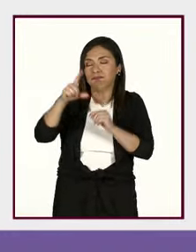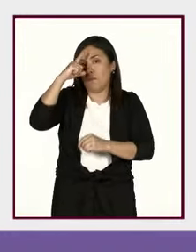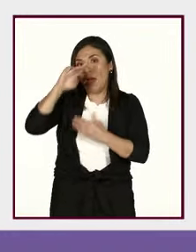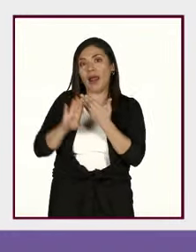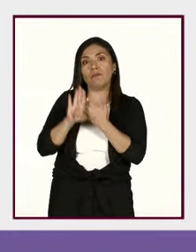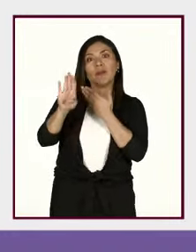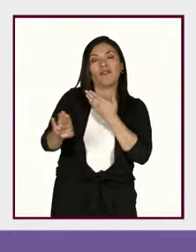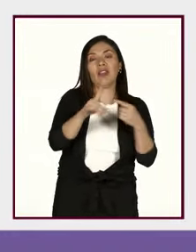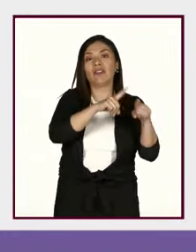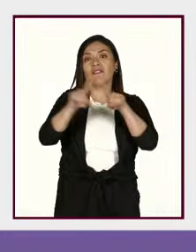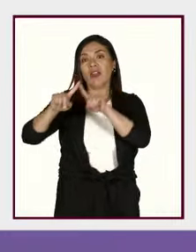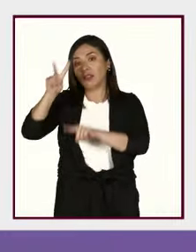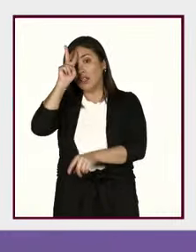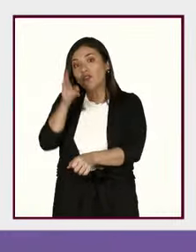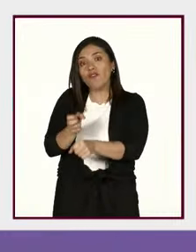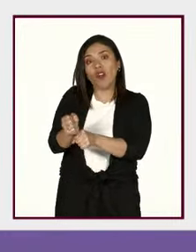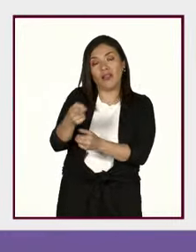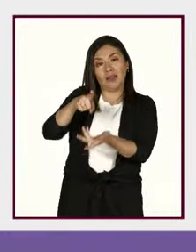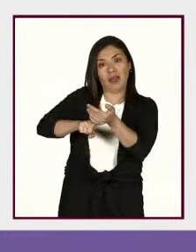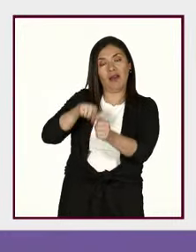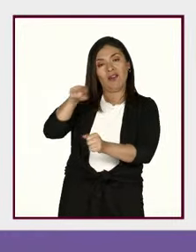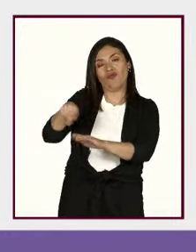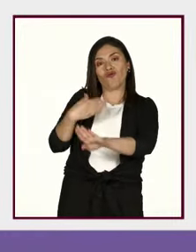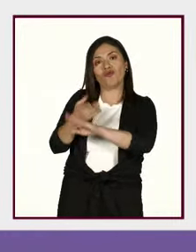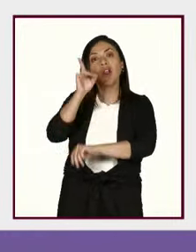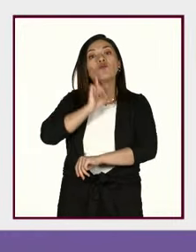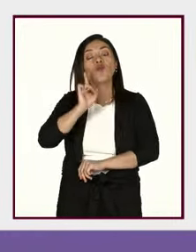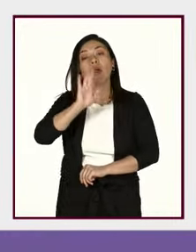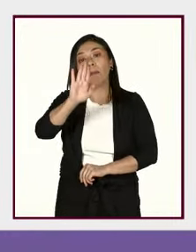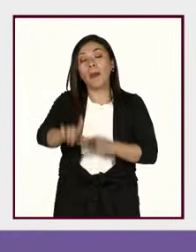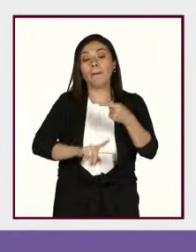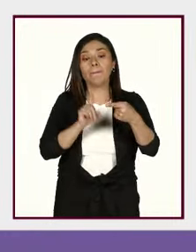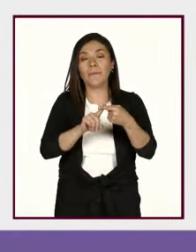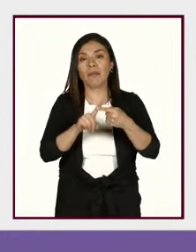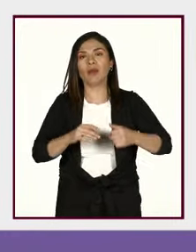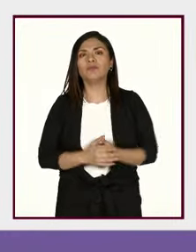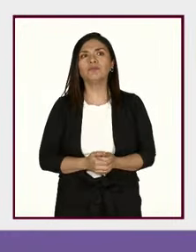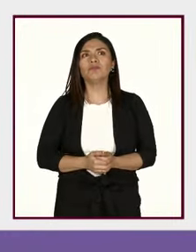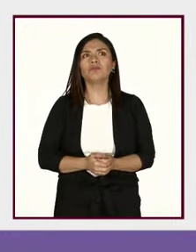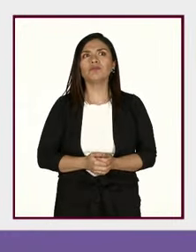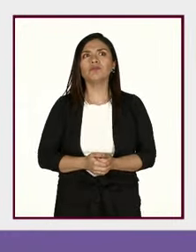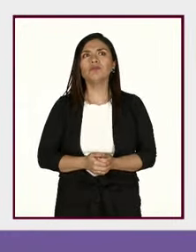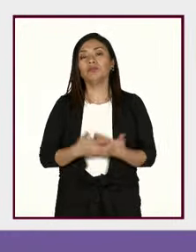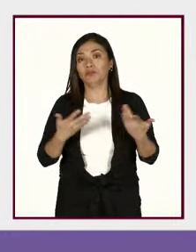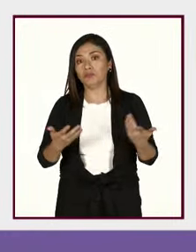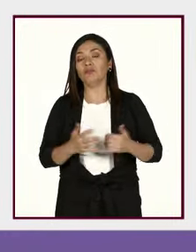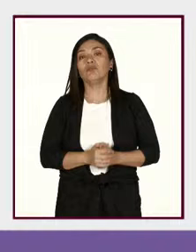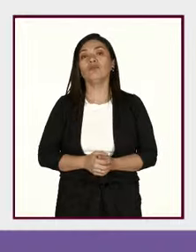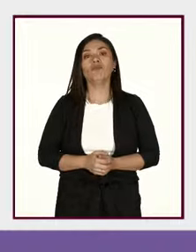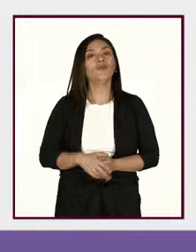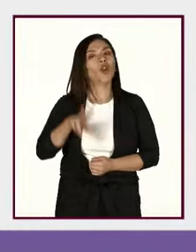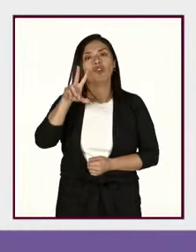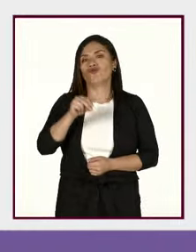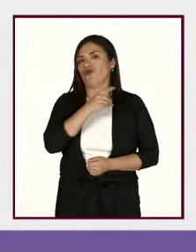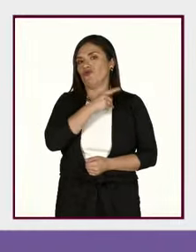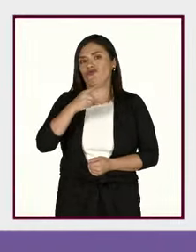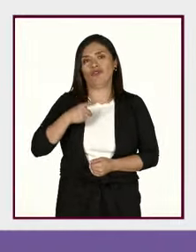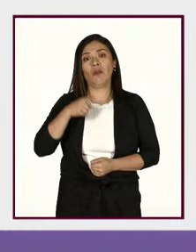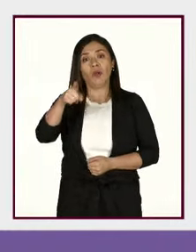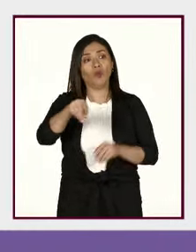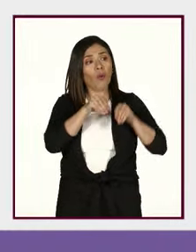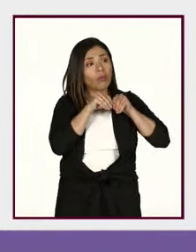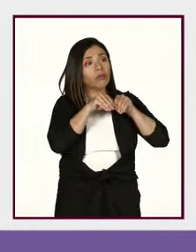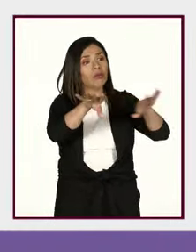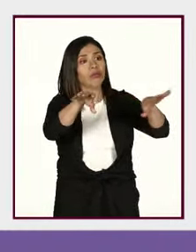manifestaciones de la violencia mediática en contra de las mujeres. Primero habría que no distribuir o replicar información